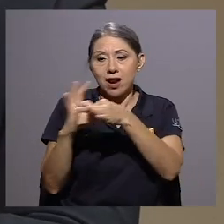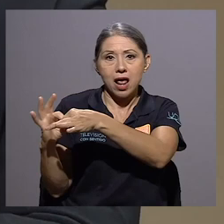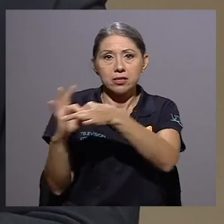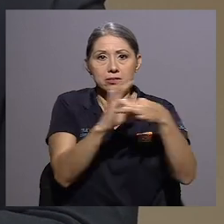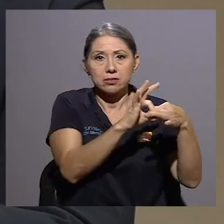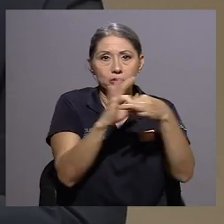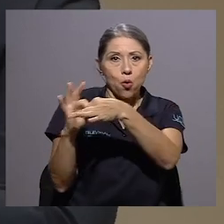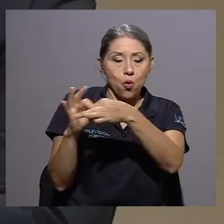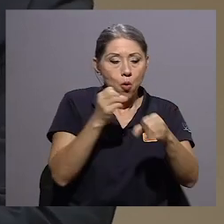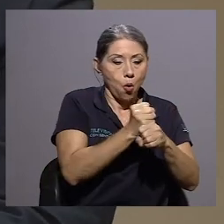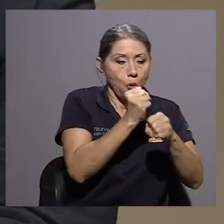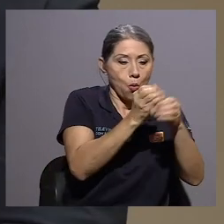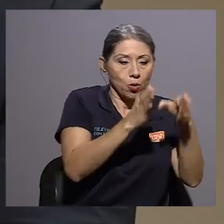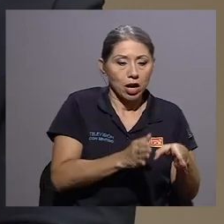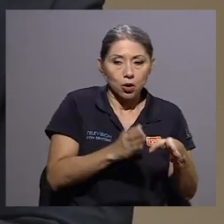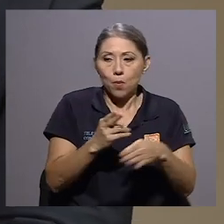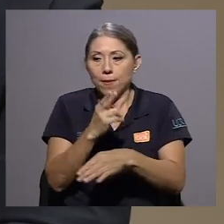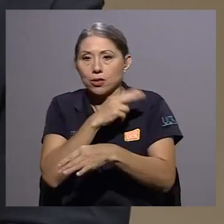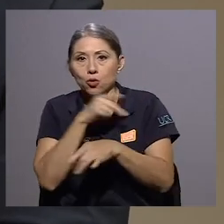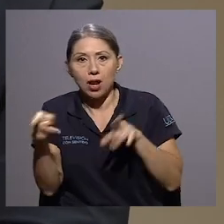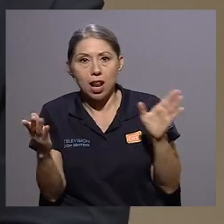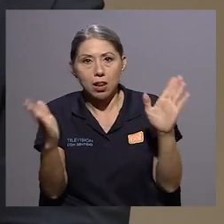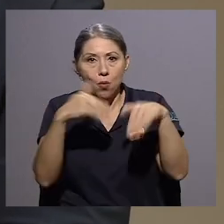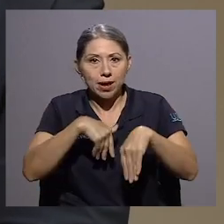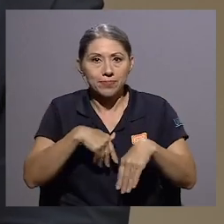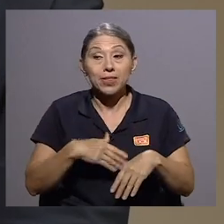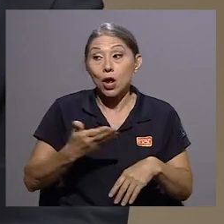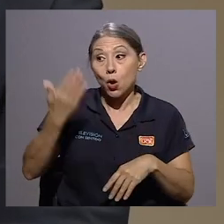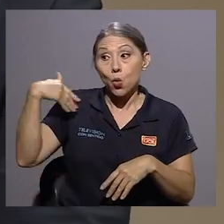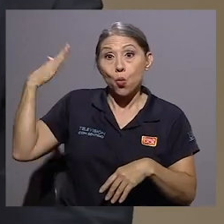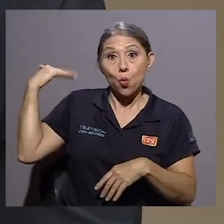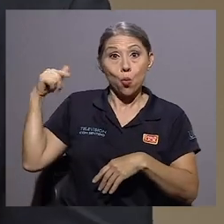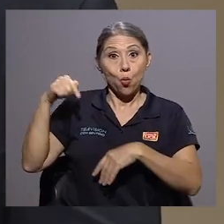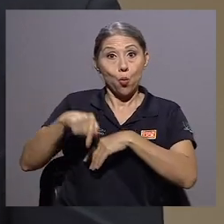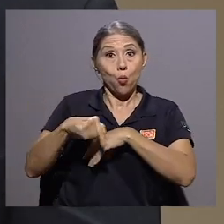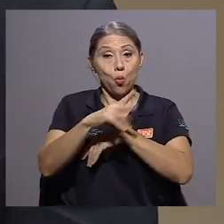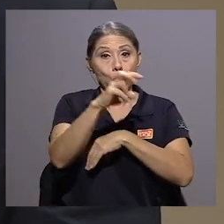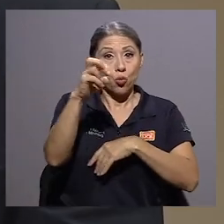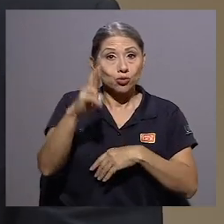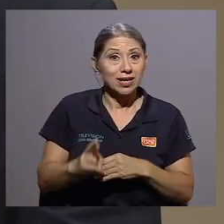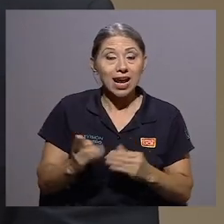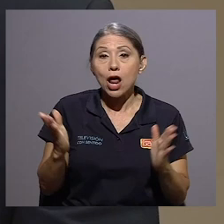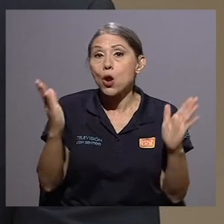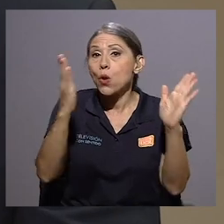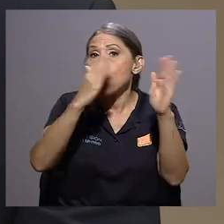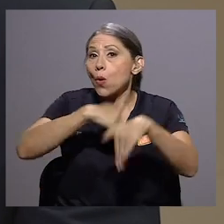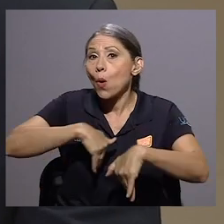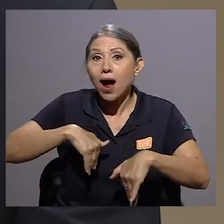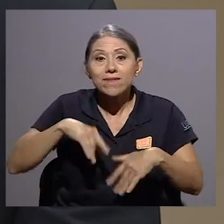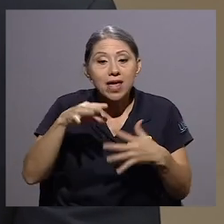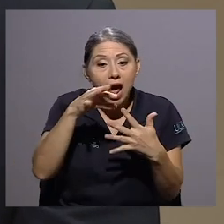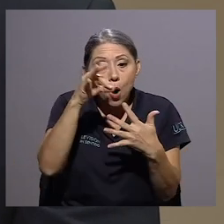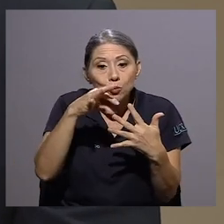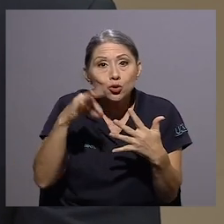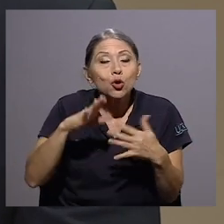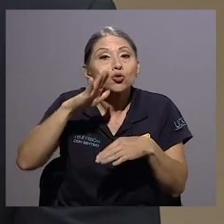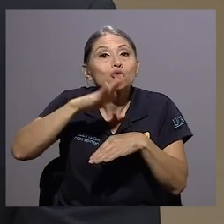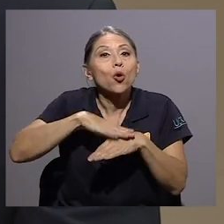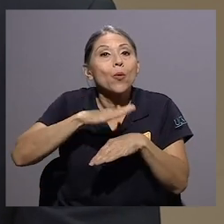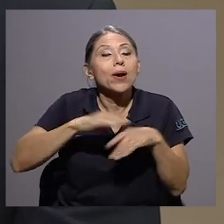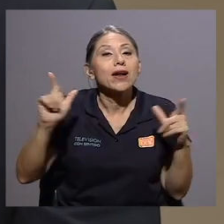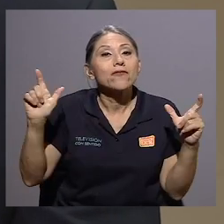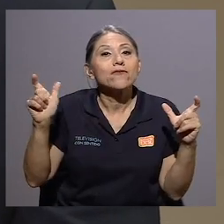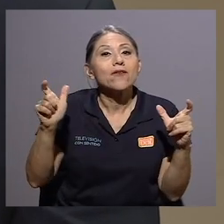Cuando en nuestro país no teníamos las alternativas de la reducción, que es un poco lo que vamos a conversar en el siguiente